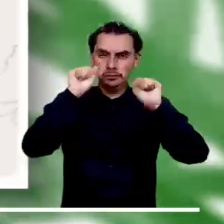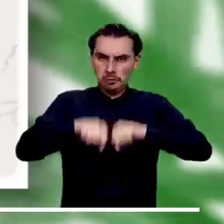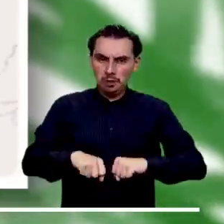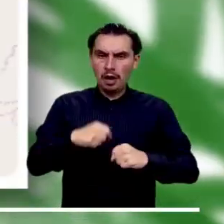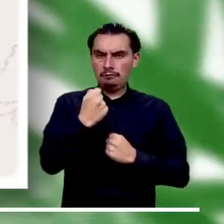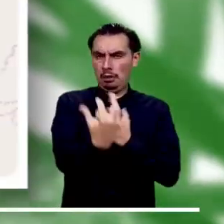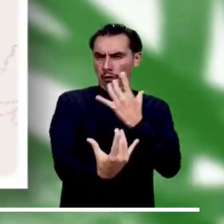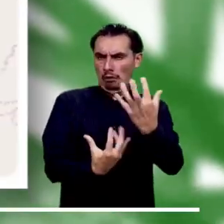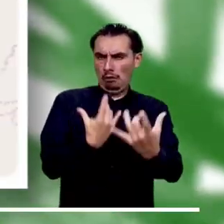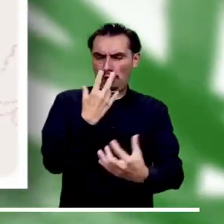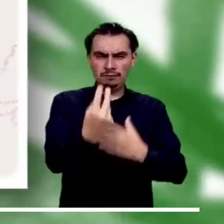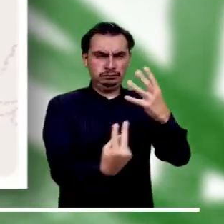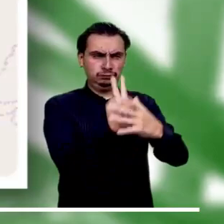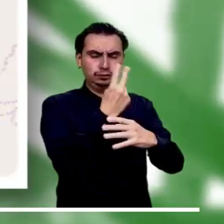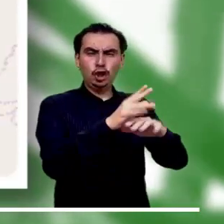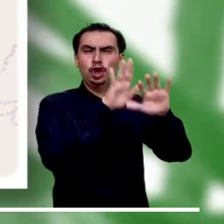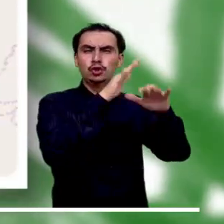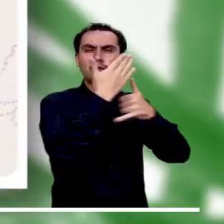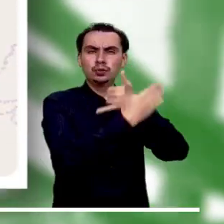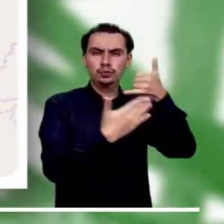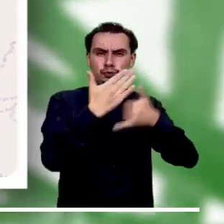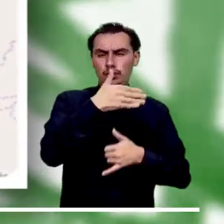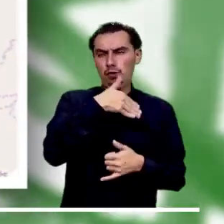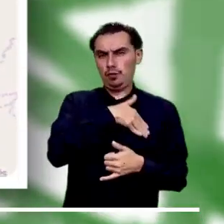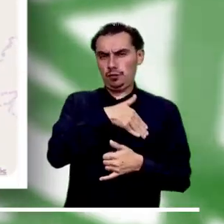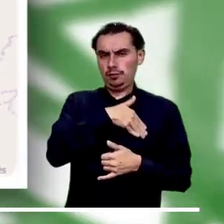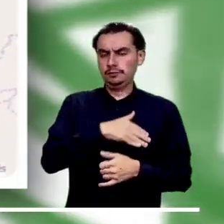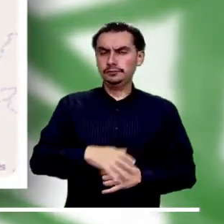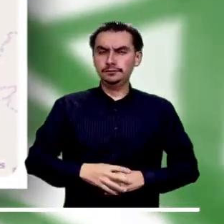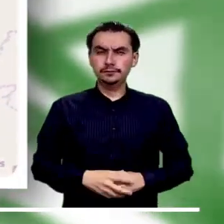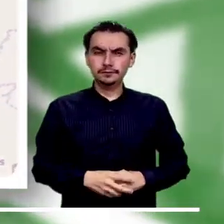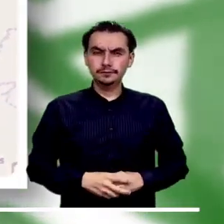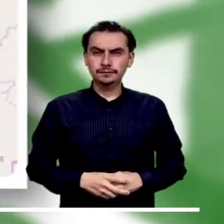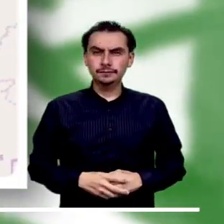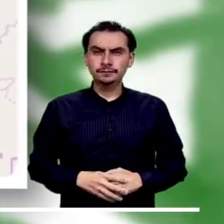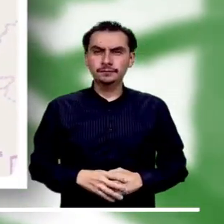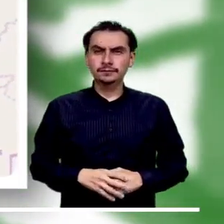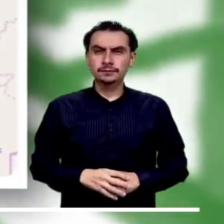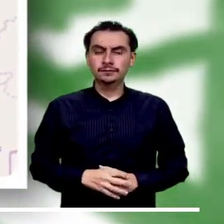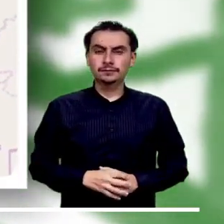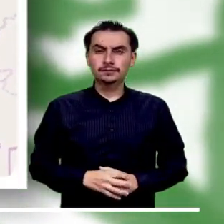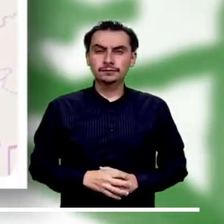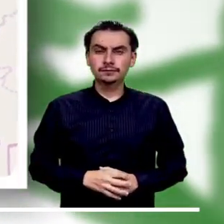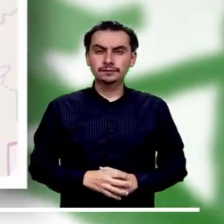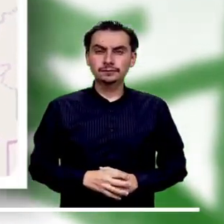Alerta roja por alta probabilidad de incendios en la cobertura vegetal de Bolívar.